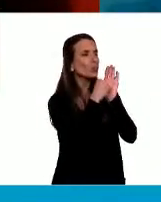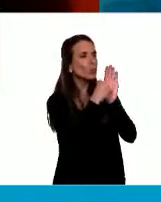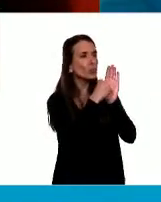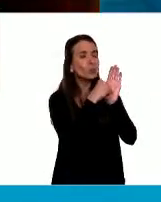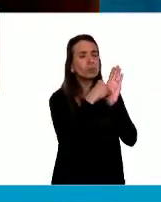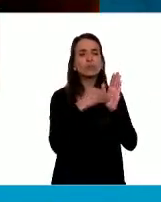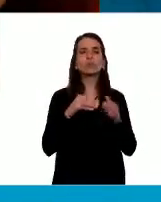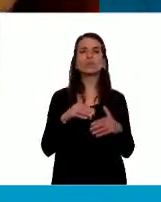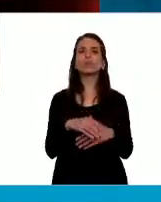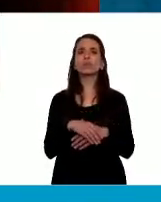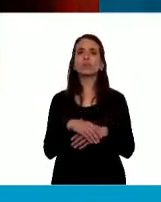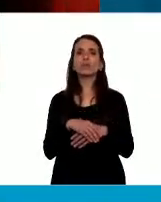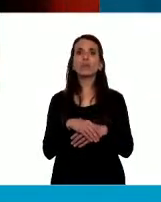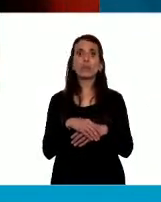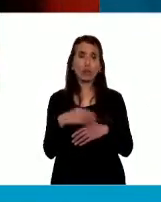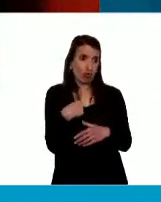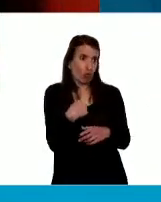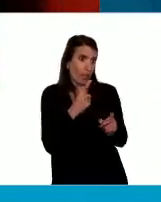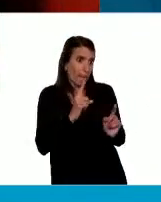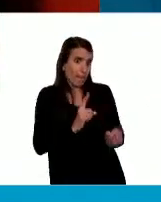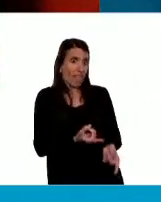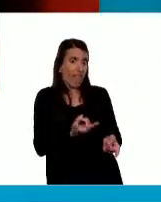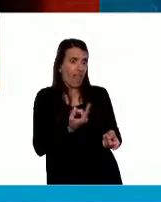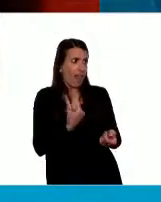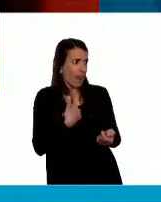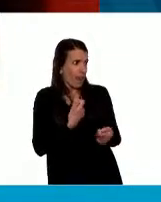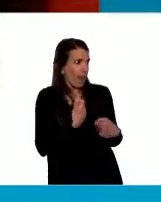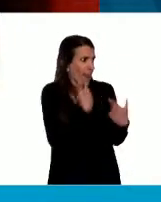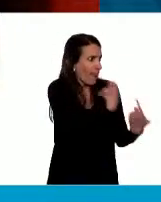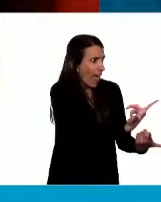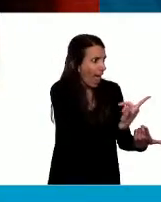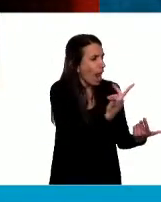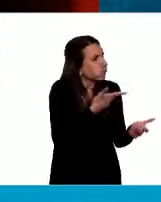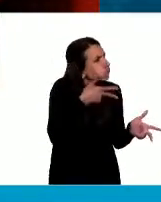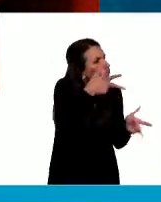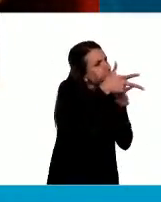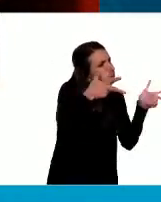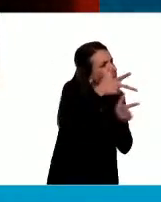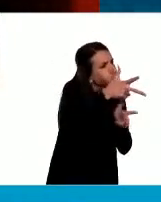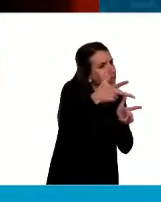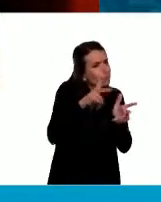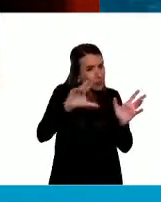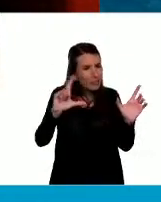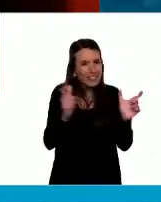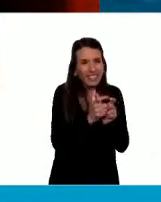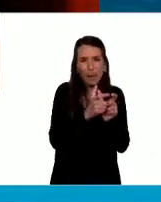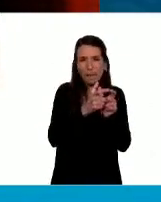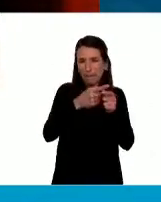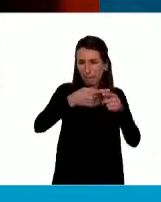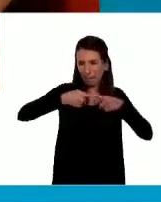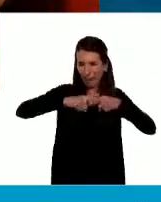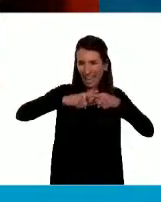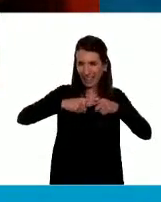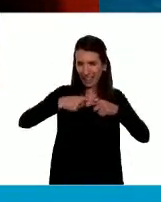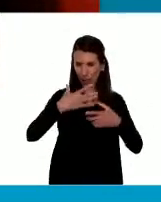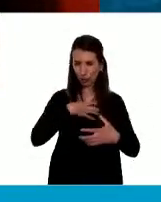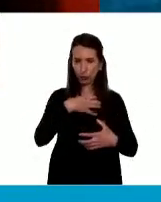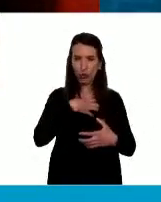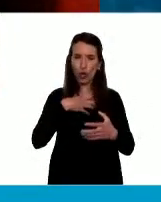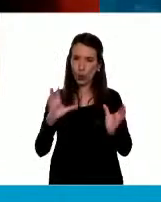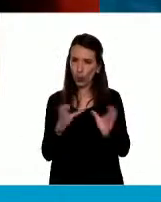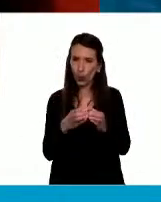y que yo también había dado a conocer dentro del partido. Y es así